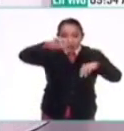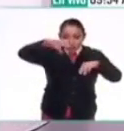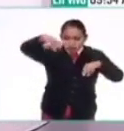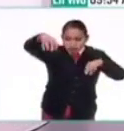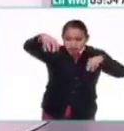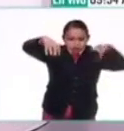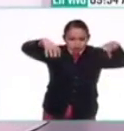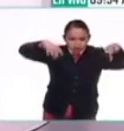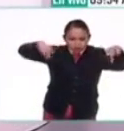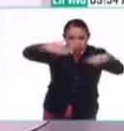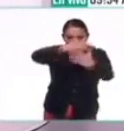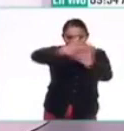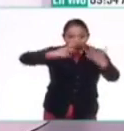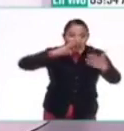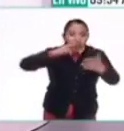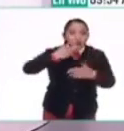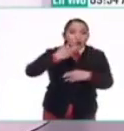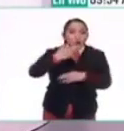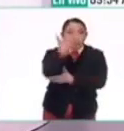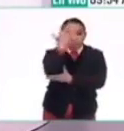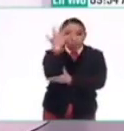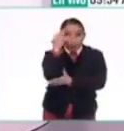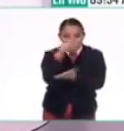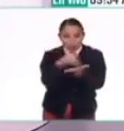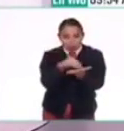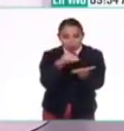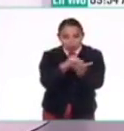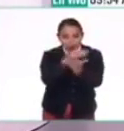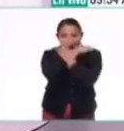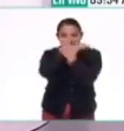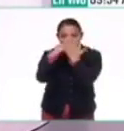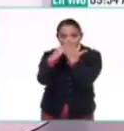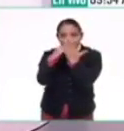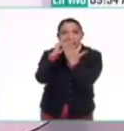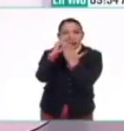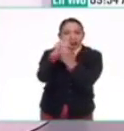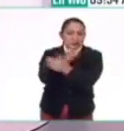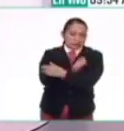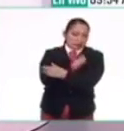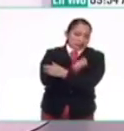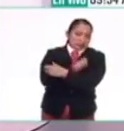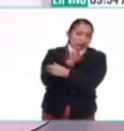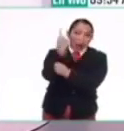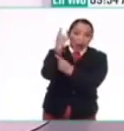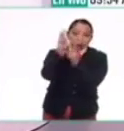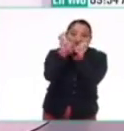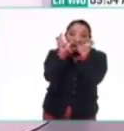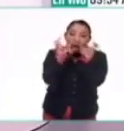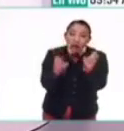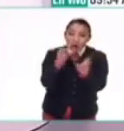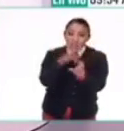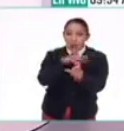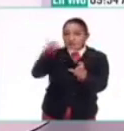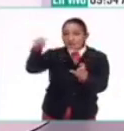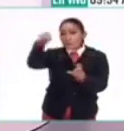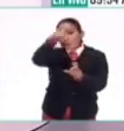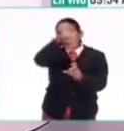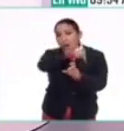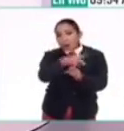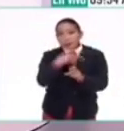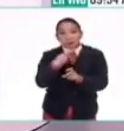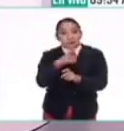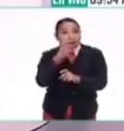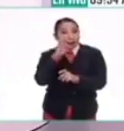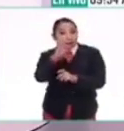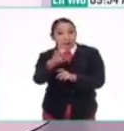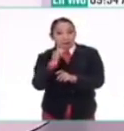en las partes medias preservan el bosque y todavía se resisten por ahí unos glaciares. Pero el hecho de ver que